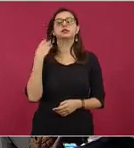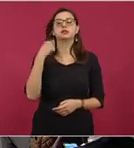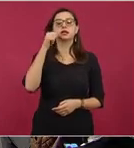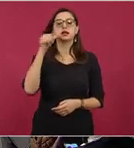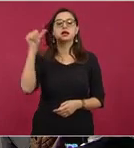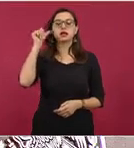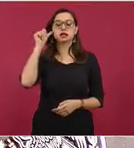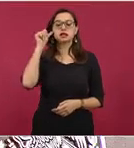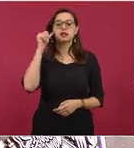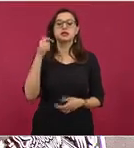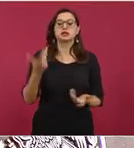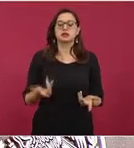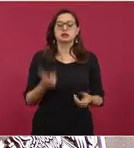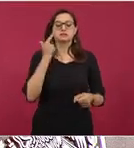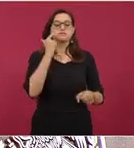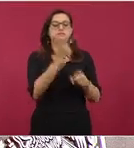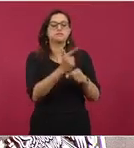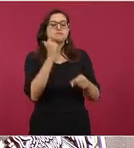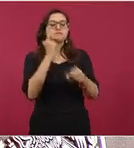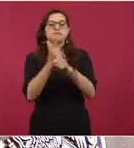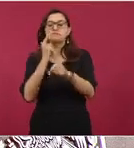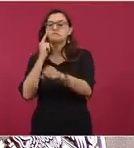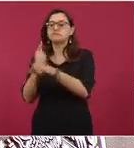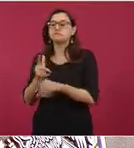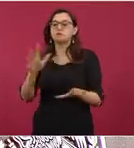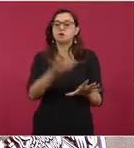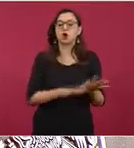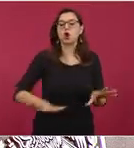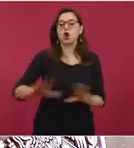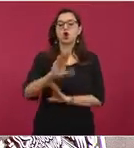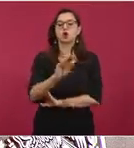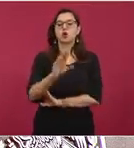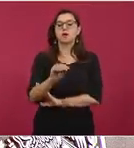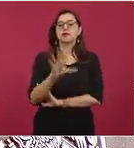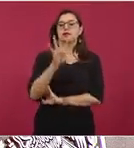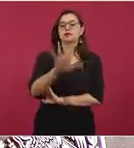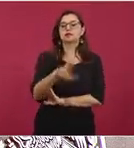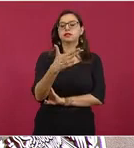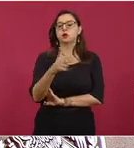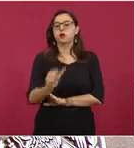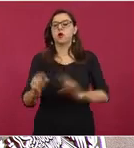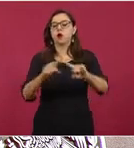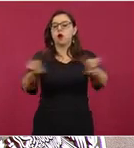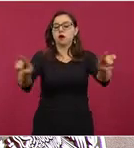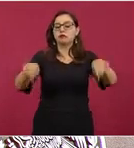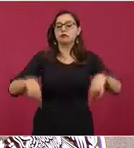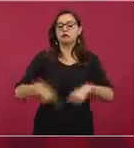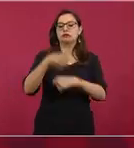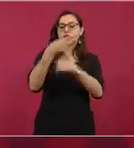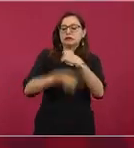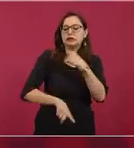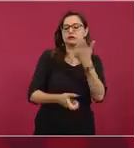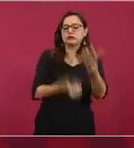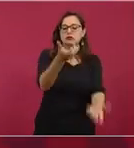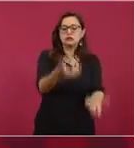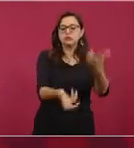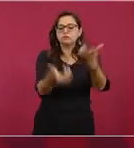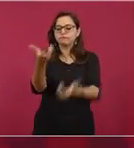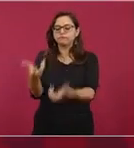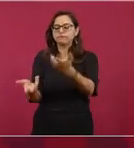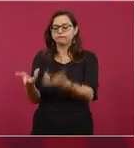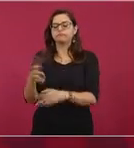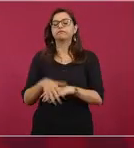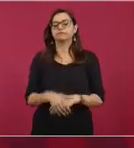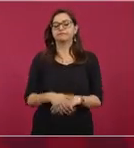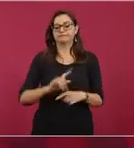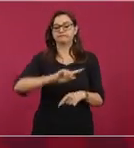hectáreas afectadas, seguramente al rato, a las 11 de la mañana, tendremos otra reunión en donde